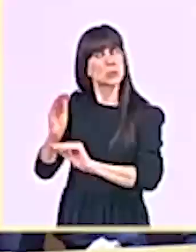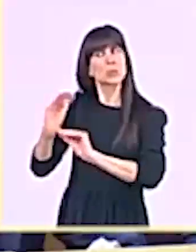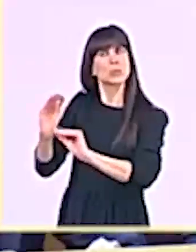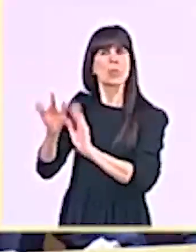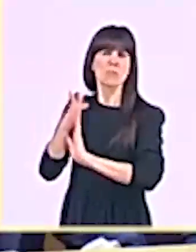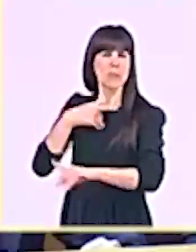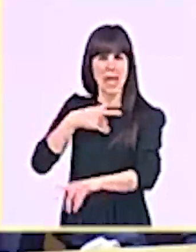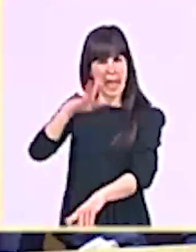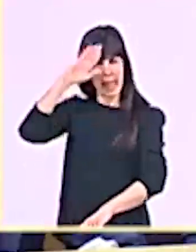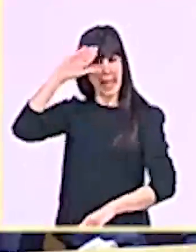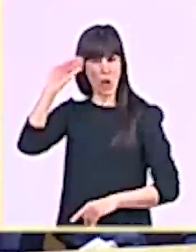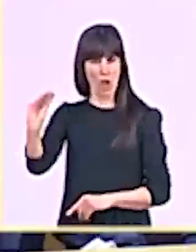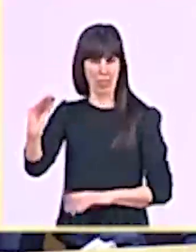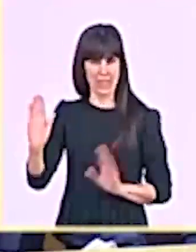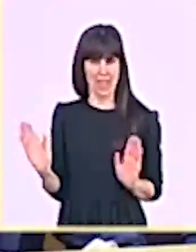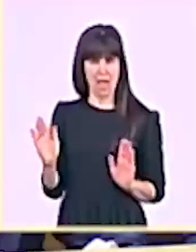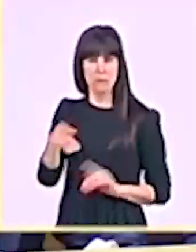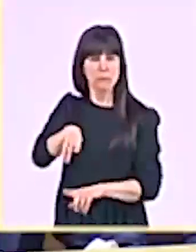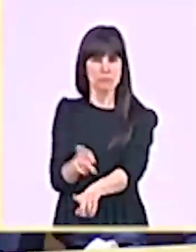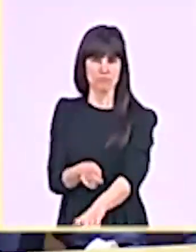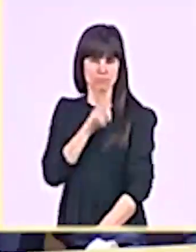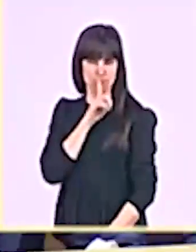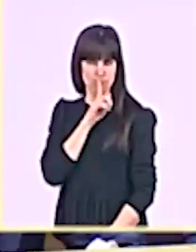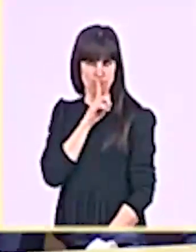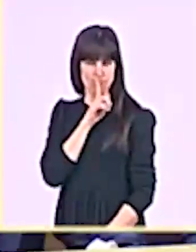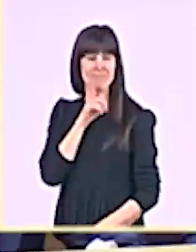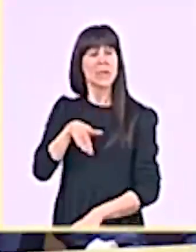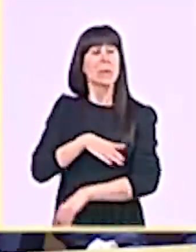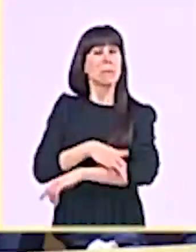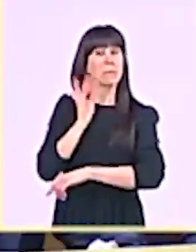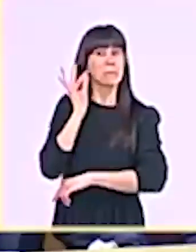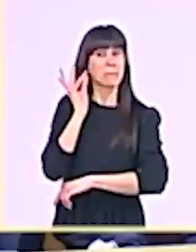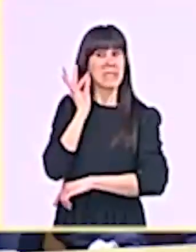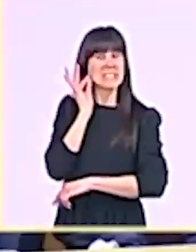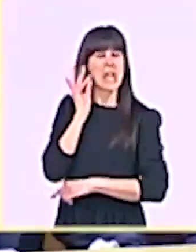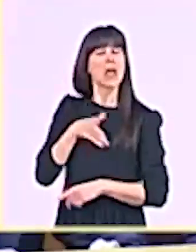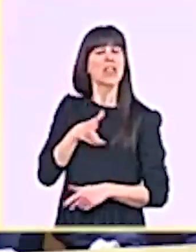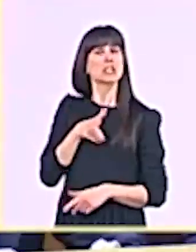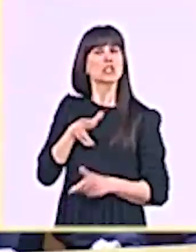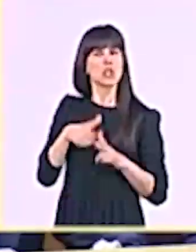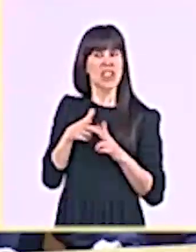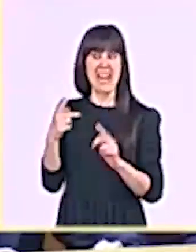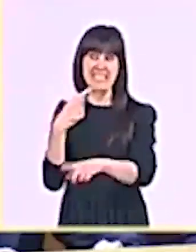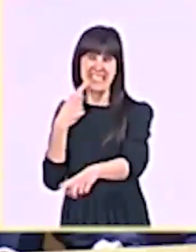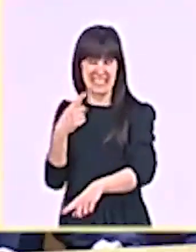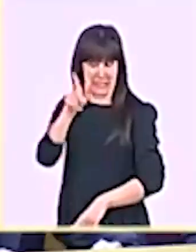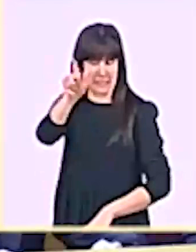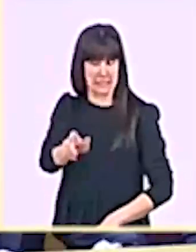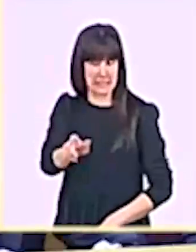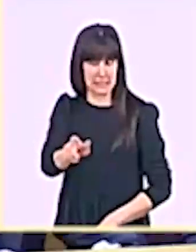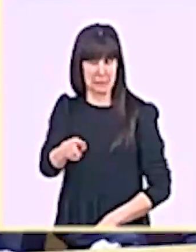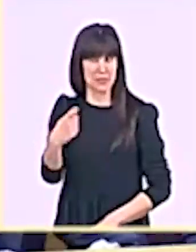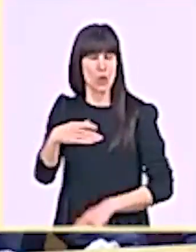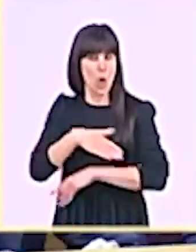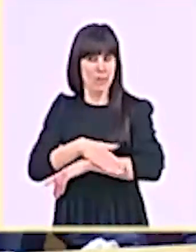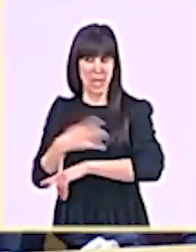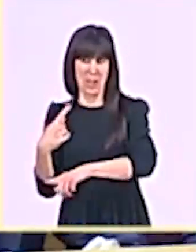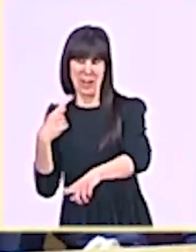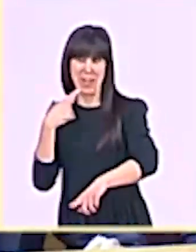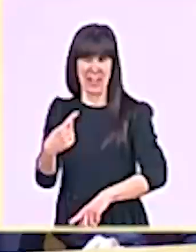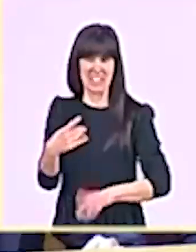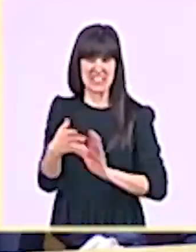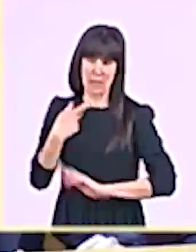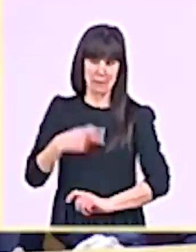La ministra de Derechos Sociales le dice a usted, al presidente del gobierno, a la que le nombra teóricamente, de que usted en los momentos